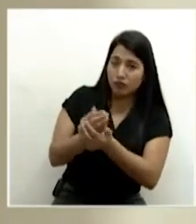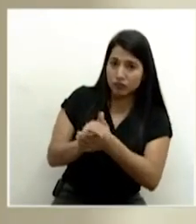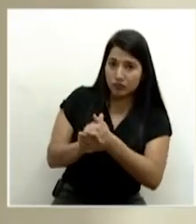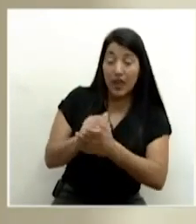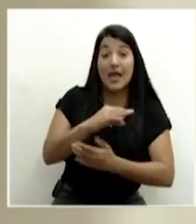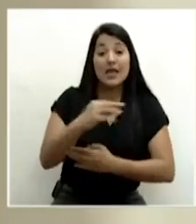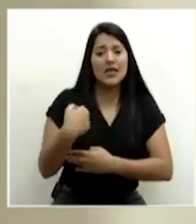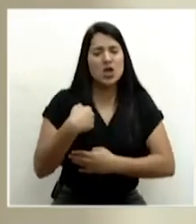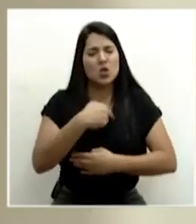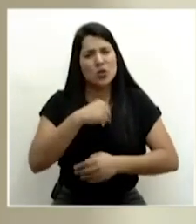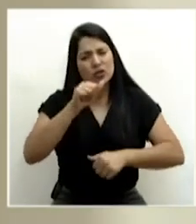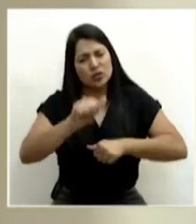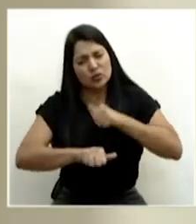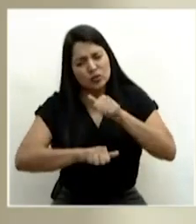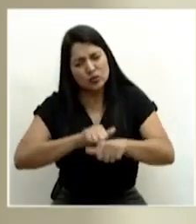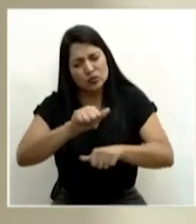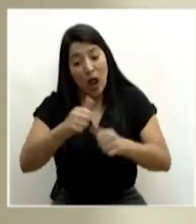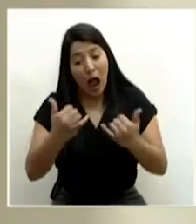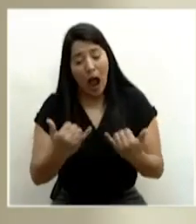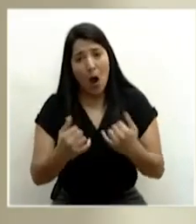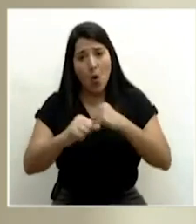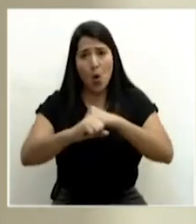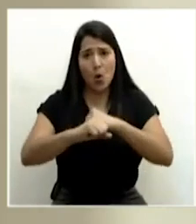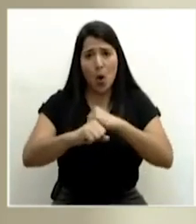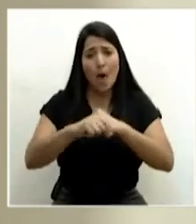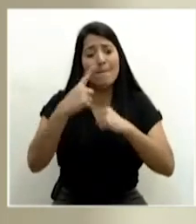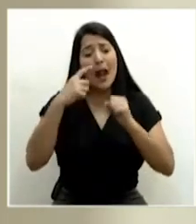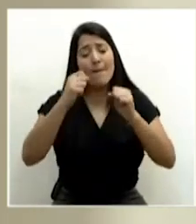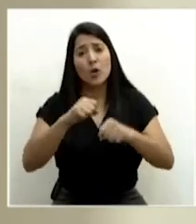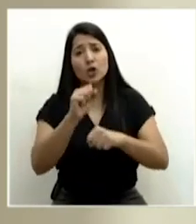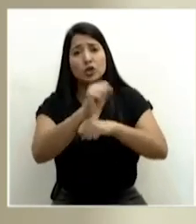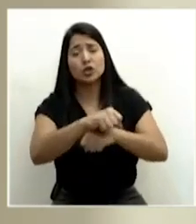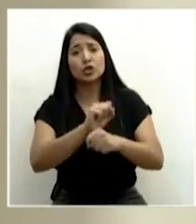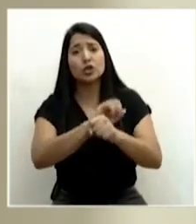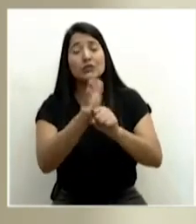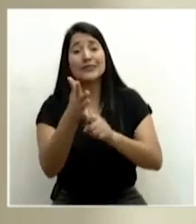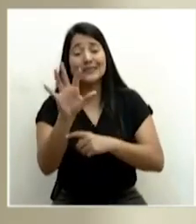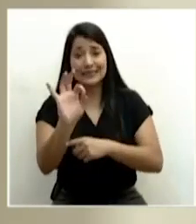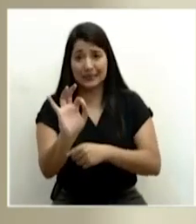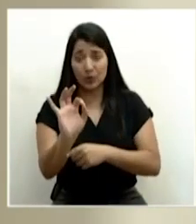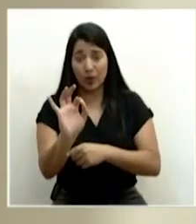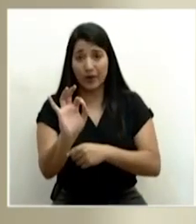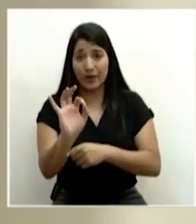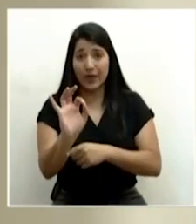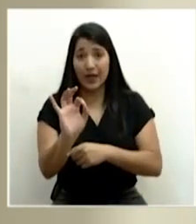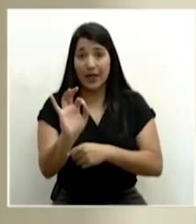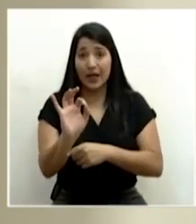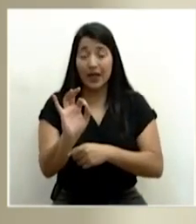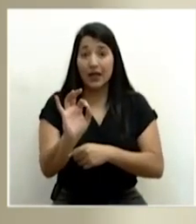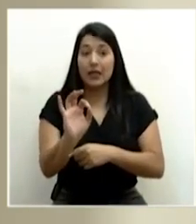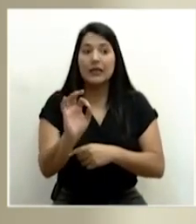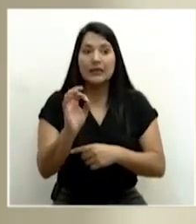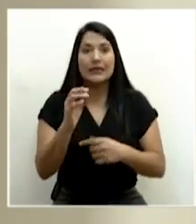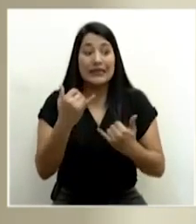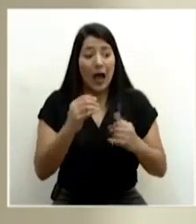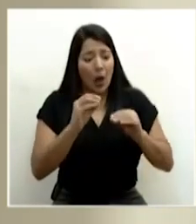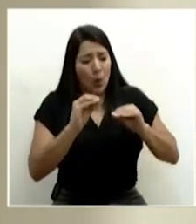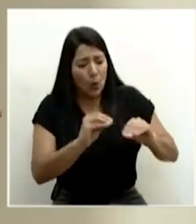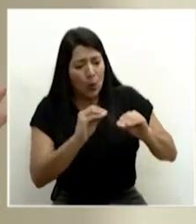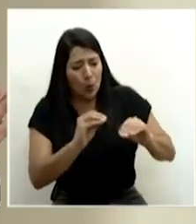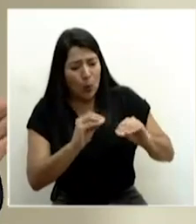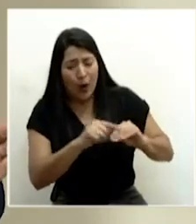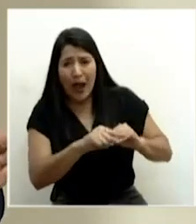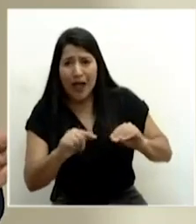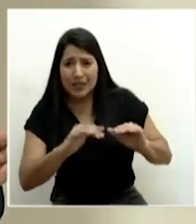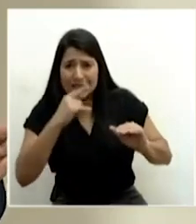hecho en esta campaña contra el COVID-19 ha tenido efectos no solo en